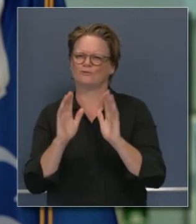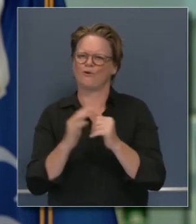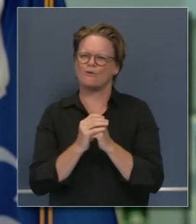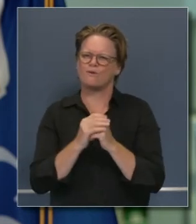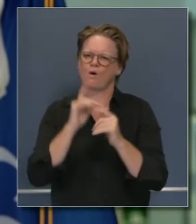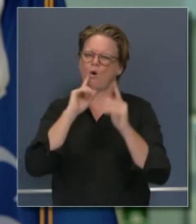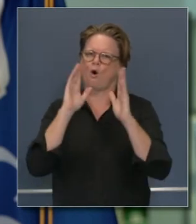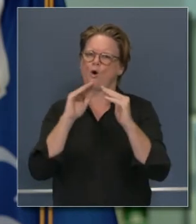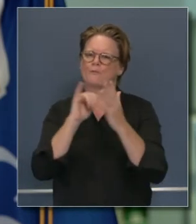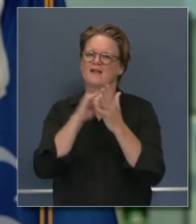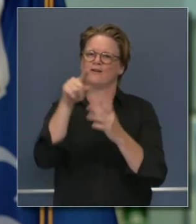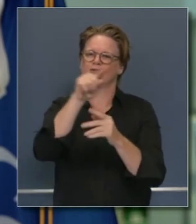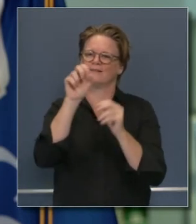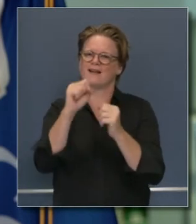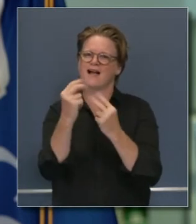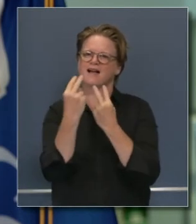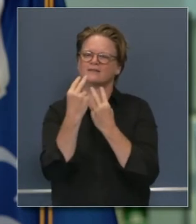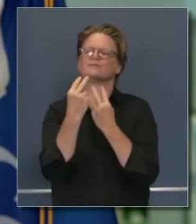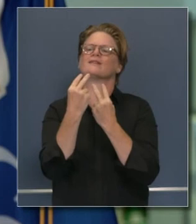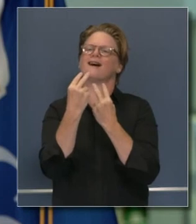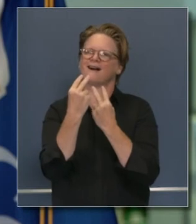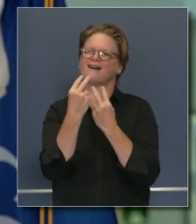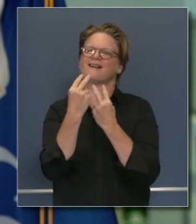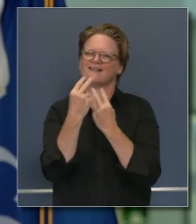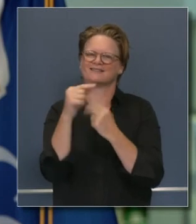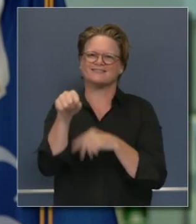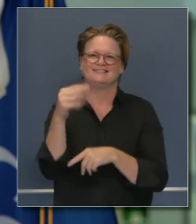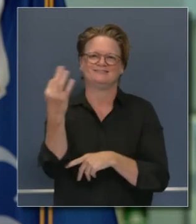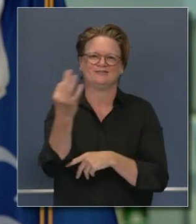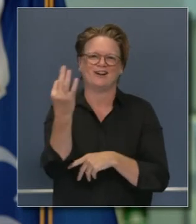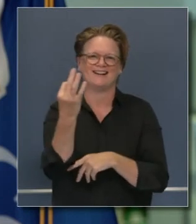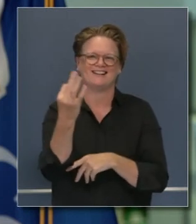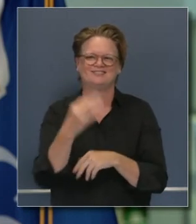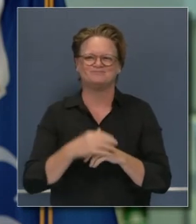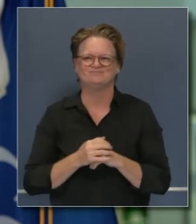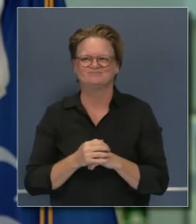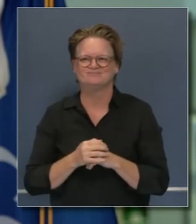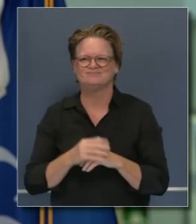convicción al anunciar esos nuevos protocolos el viernes